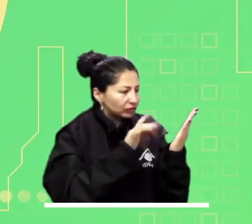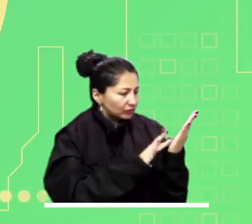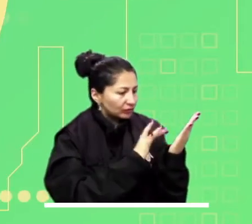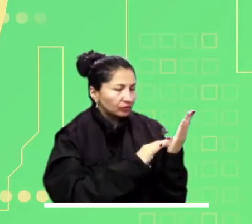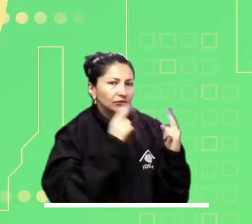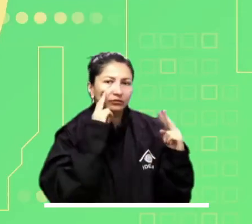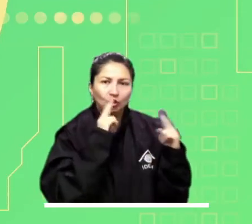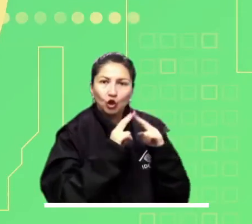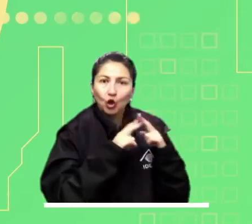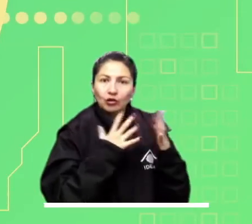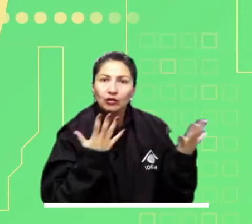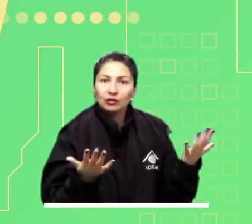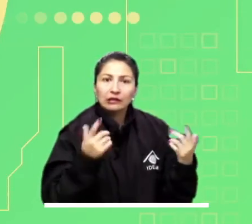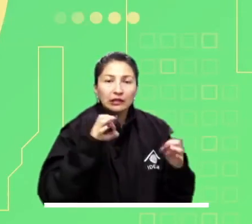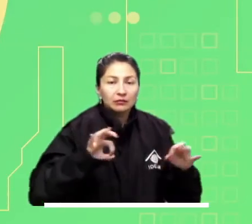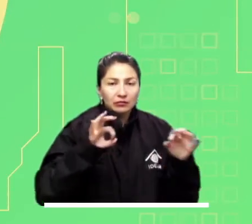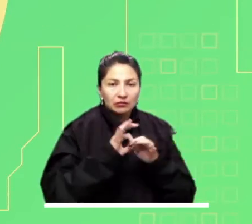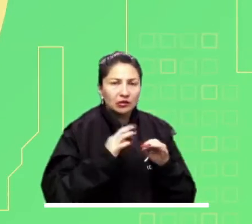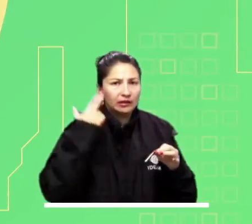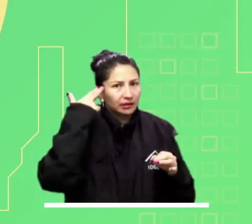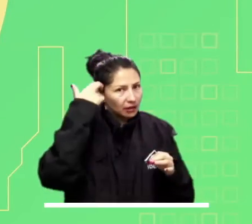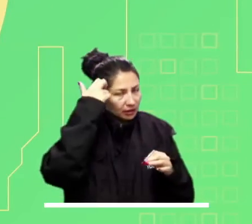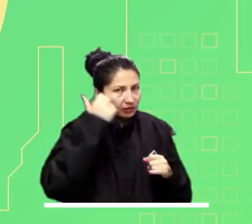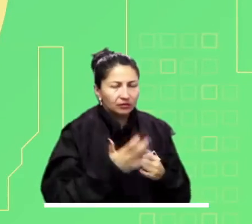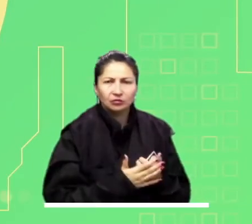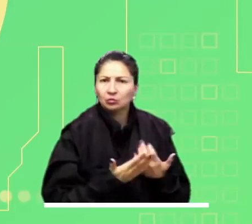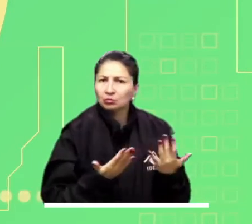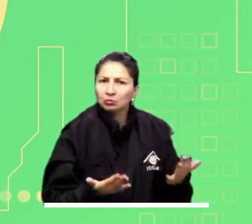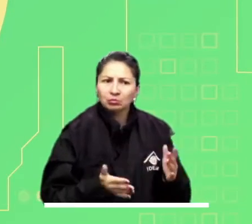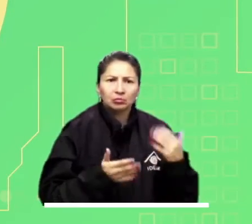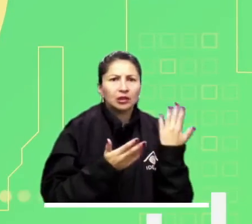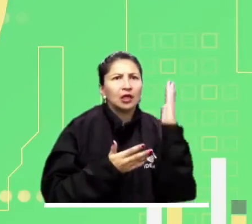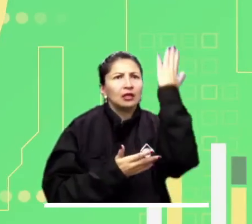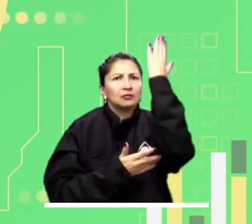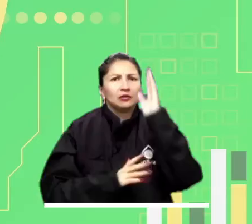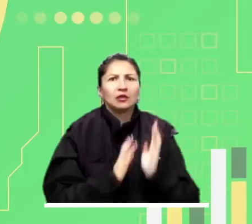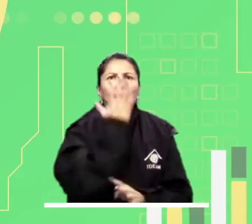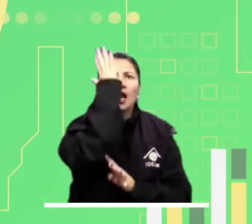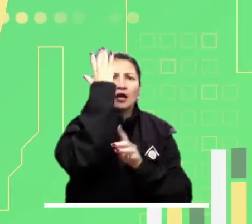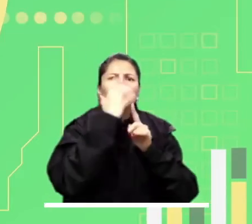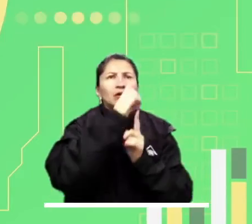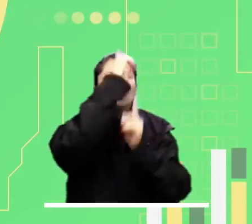tiempo, las imágenes satelitales y conozca las principales alertas tempranas.